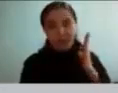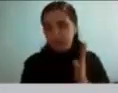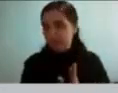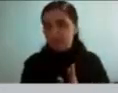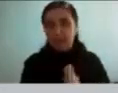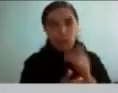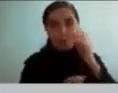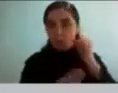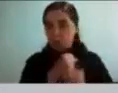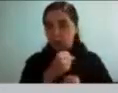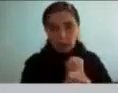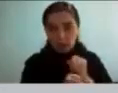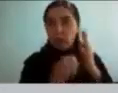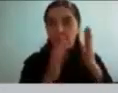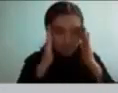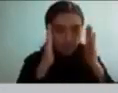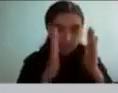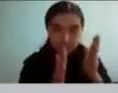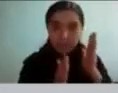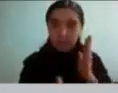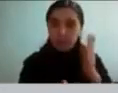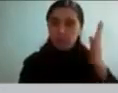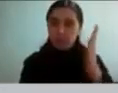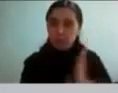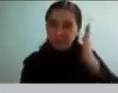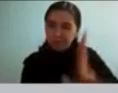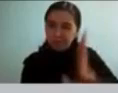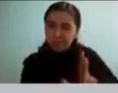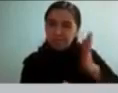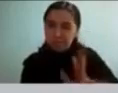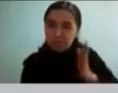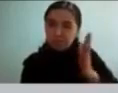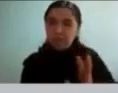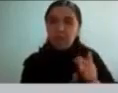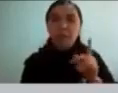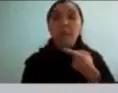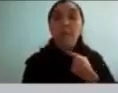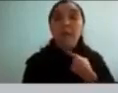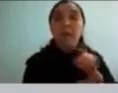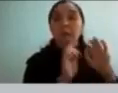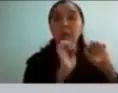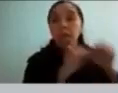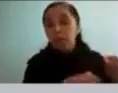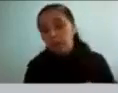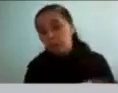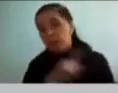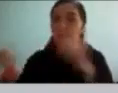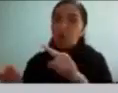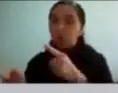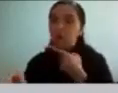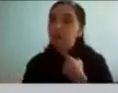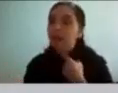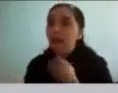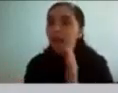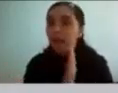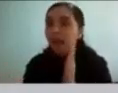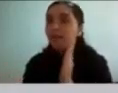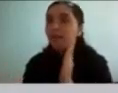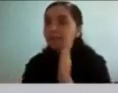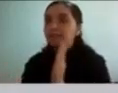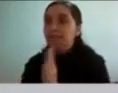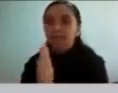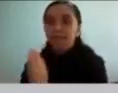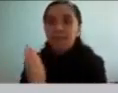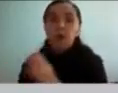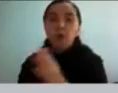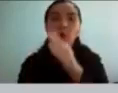que tengo un poco de disciplina pero generalmente mis intereses varían muy muy rápido y eso afecta porque no llego a una profundidad